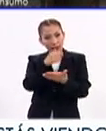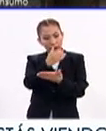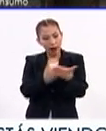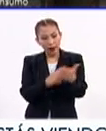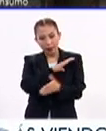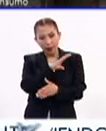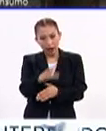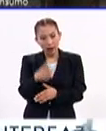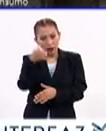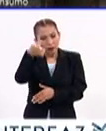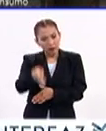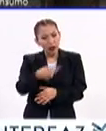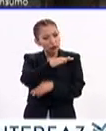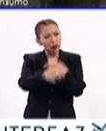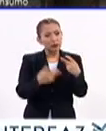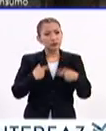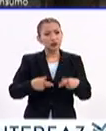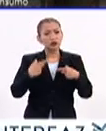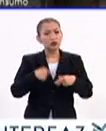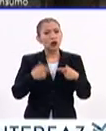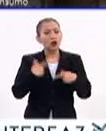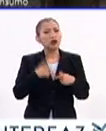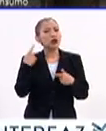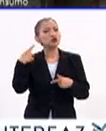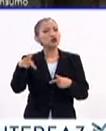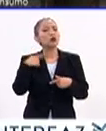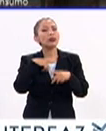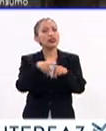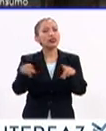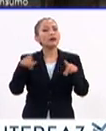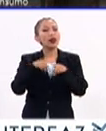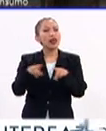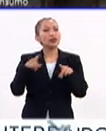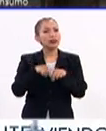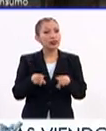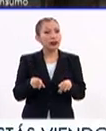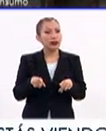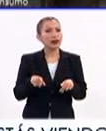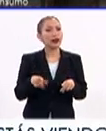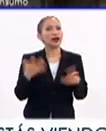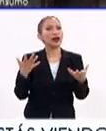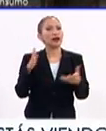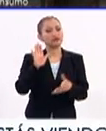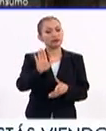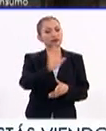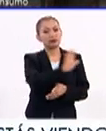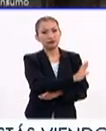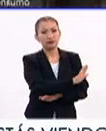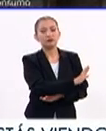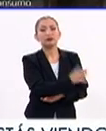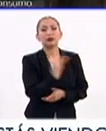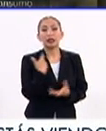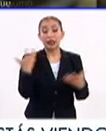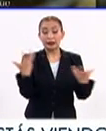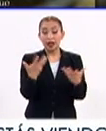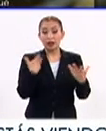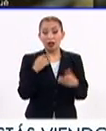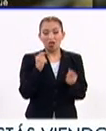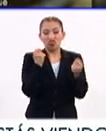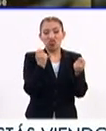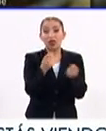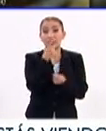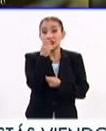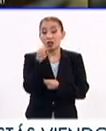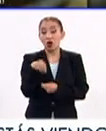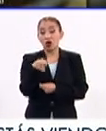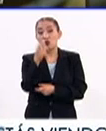leyes en general, y aceptar a todas las personas y sus diversos patrones. Se están produciendo violaciones,